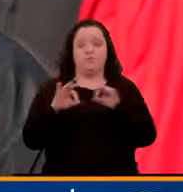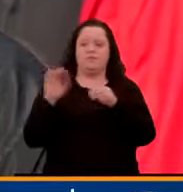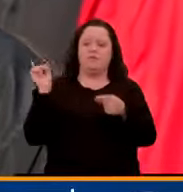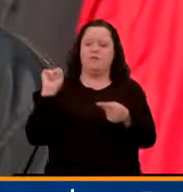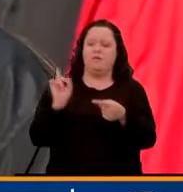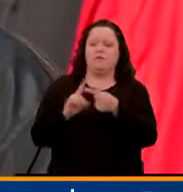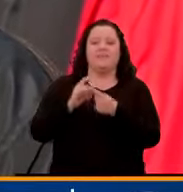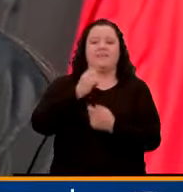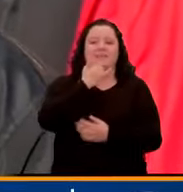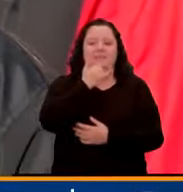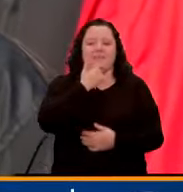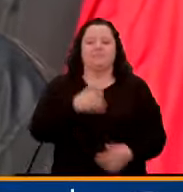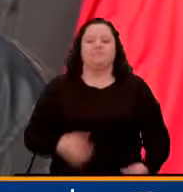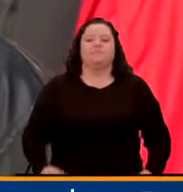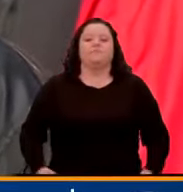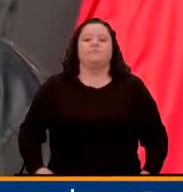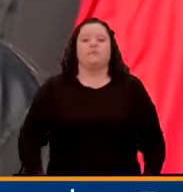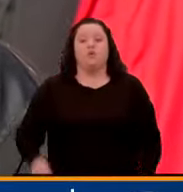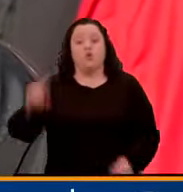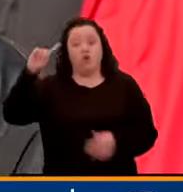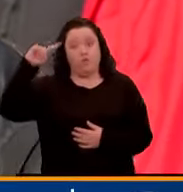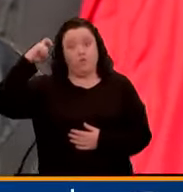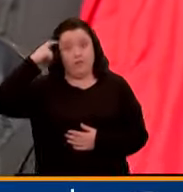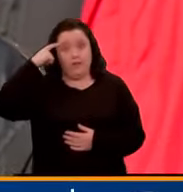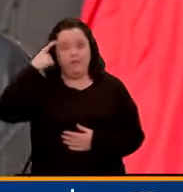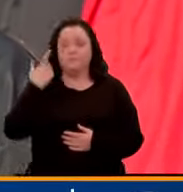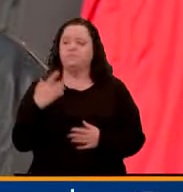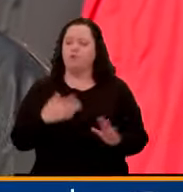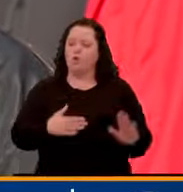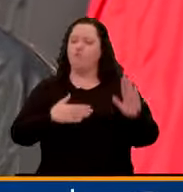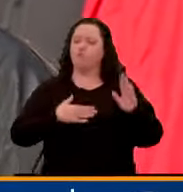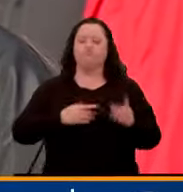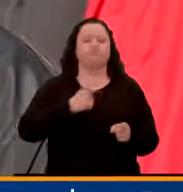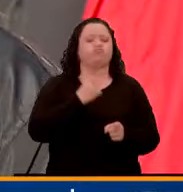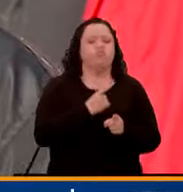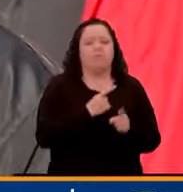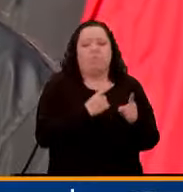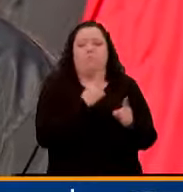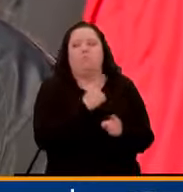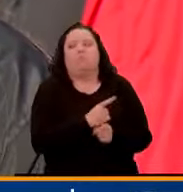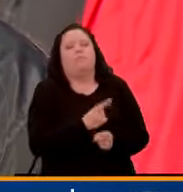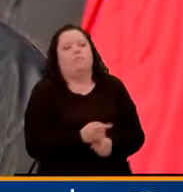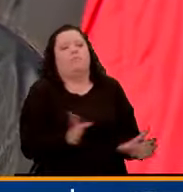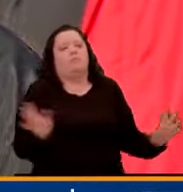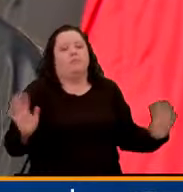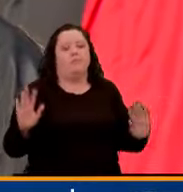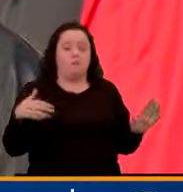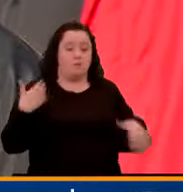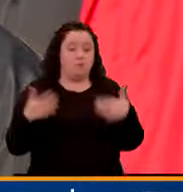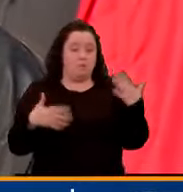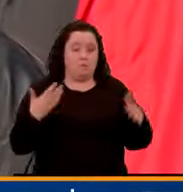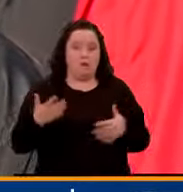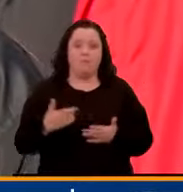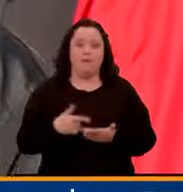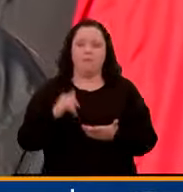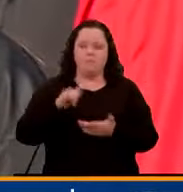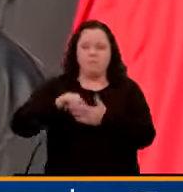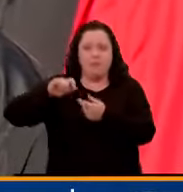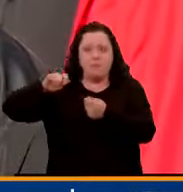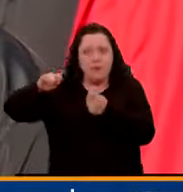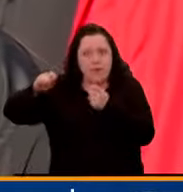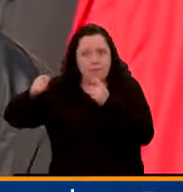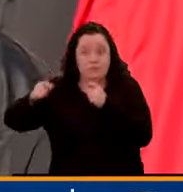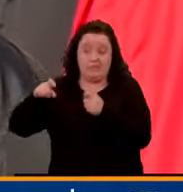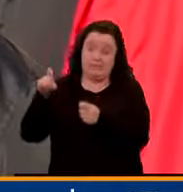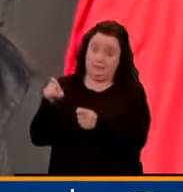pasado es que el Estado incumple los compromisos a los que se llegan con esas comunidades y al final lo que termina pasando es que esas transformaciones que son